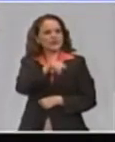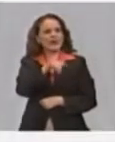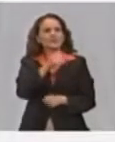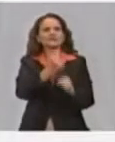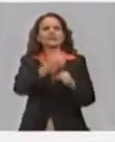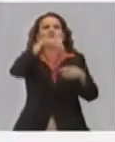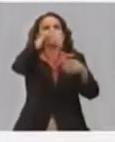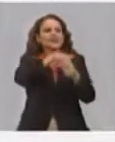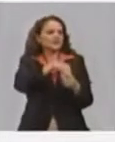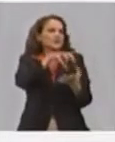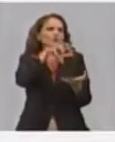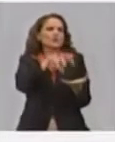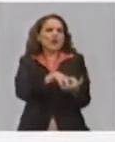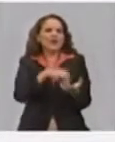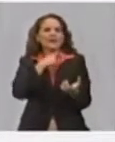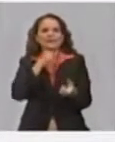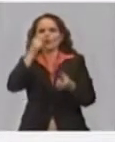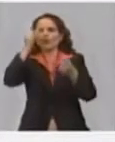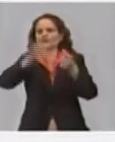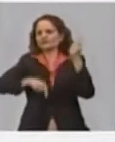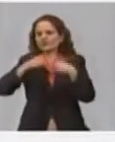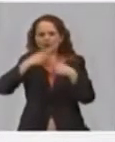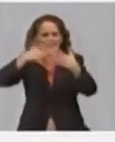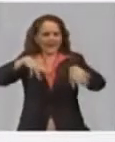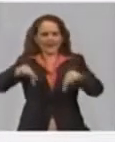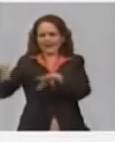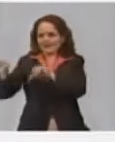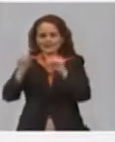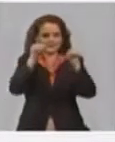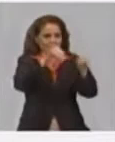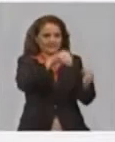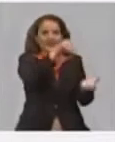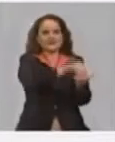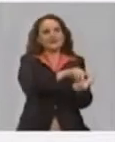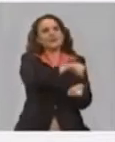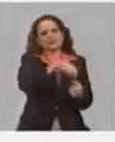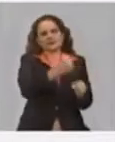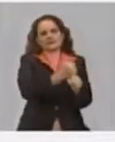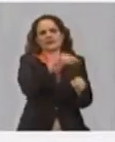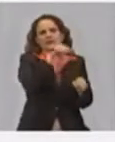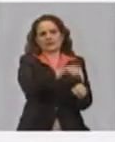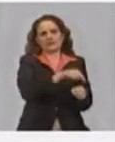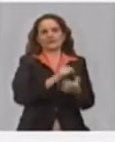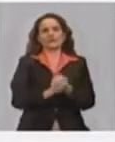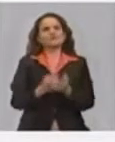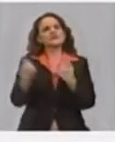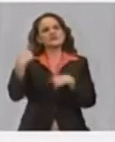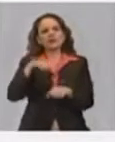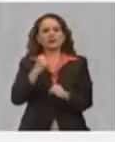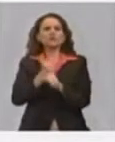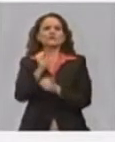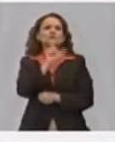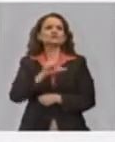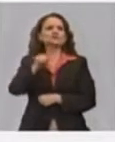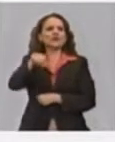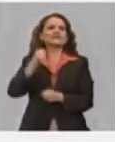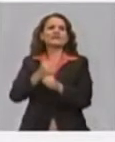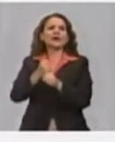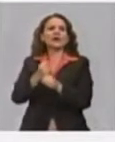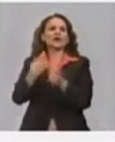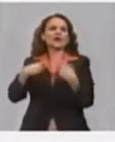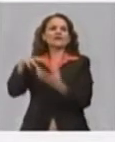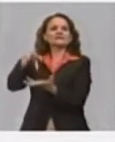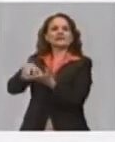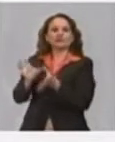ambulantes. Y tenemos también otros trabajadores sociales que están trabajando en los centros de aislamiento. Tenemos